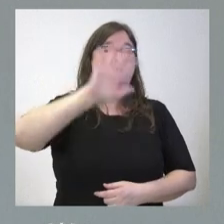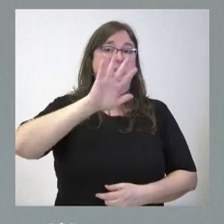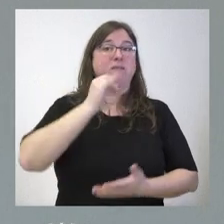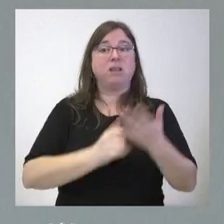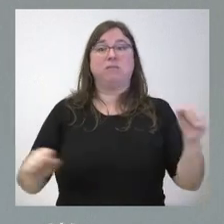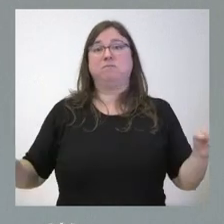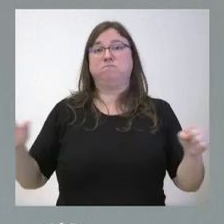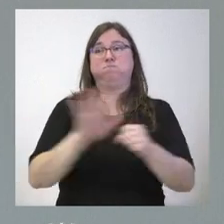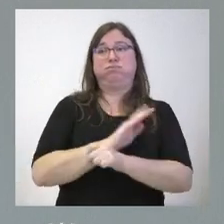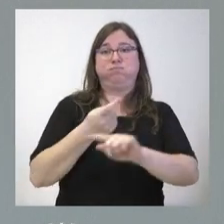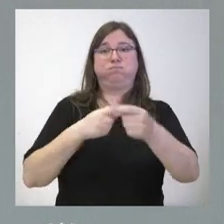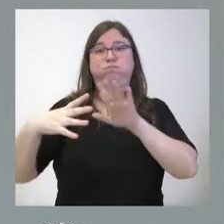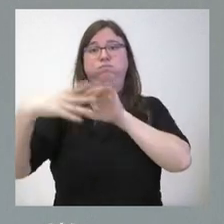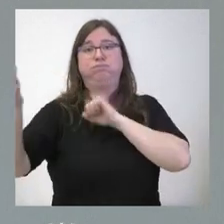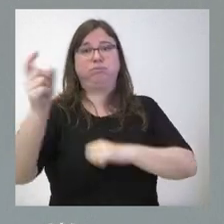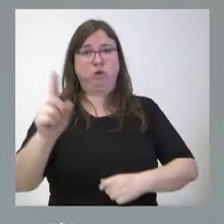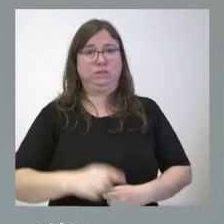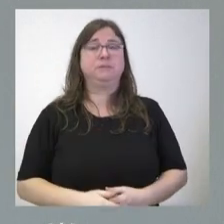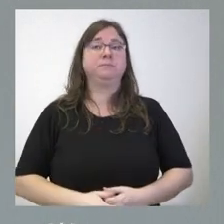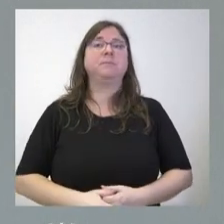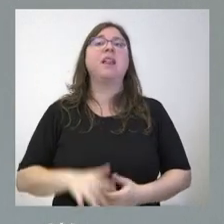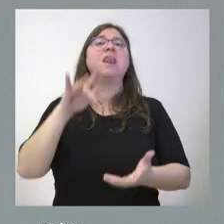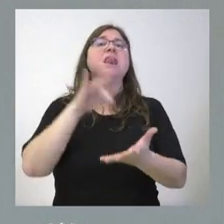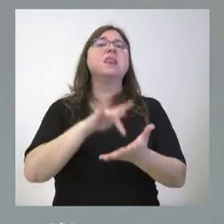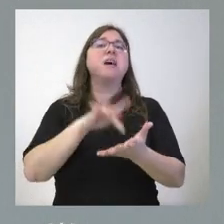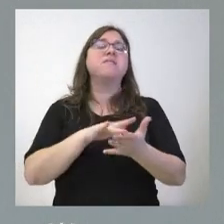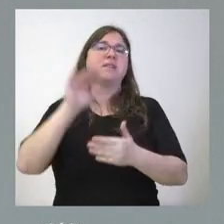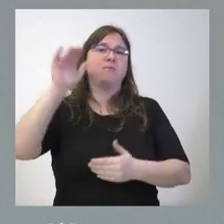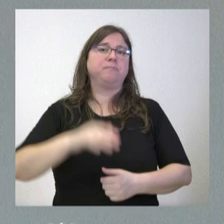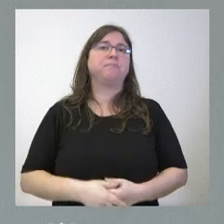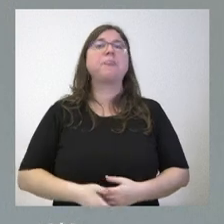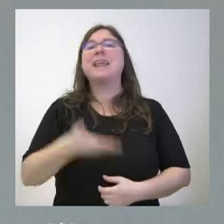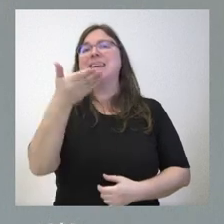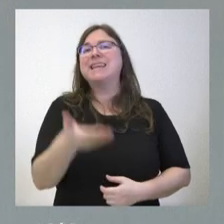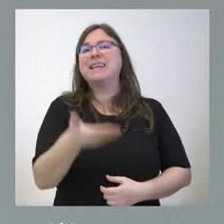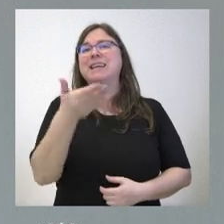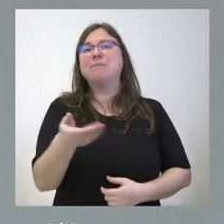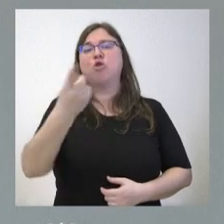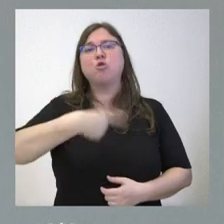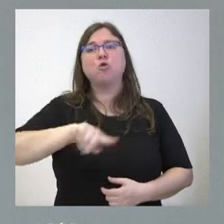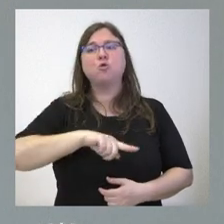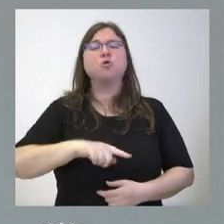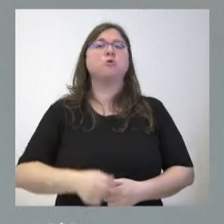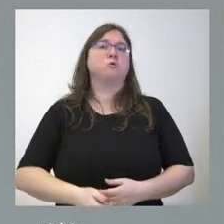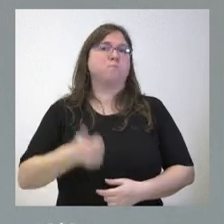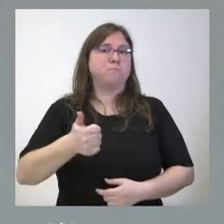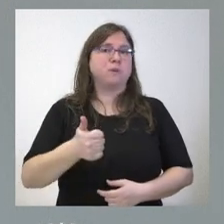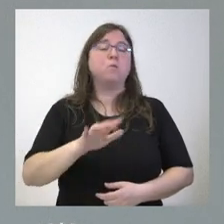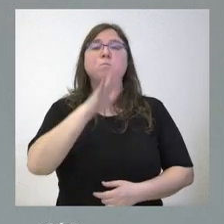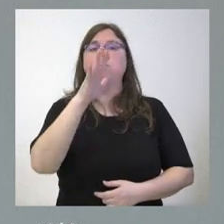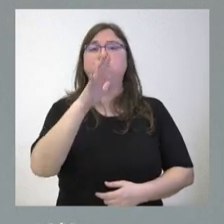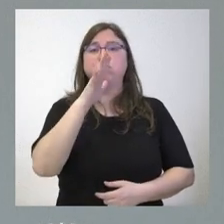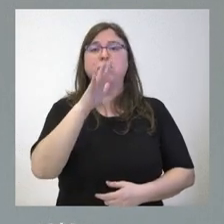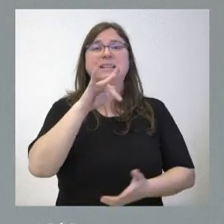con exportaciones y que constituyen un déficit comercial con el exterior es muy importante que tengamos superávit comercial y la causa de ese superávit